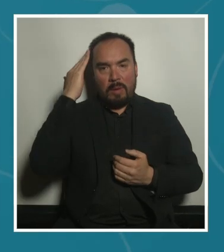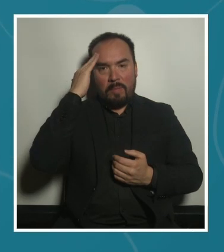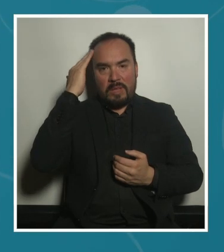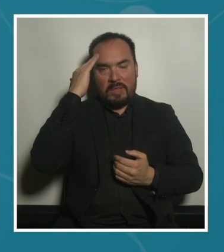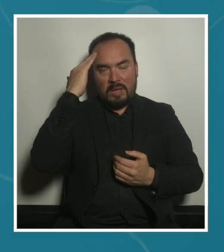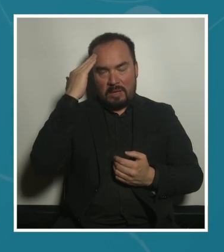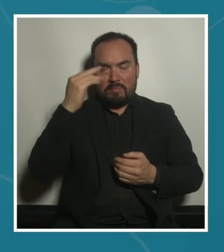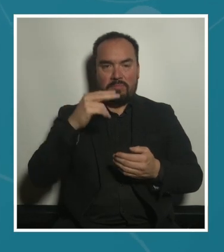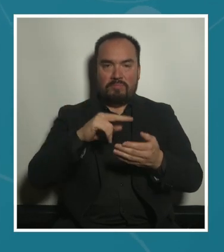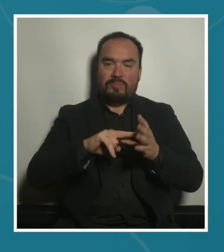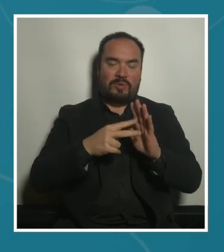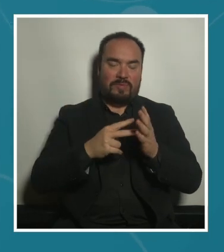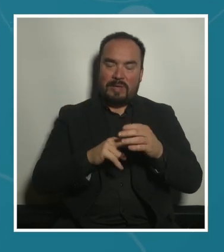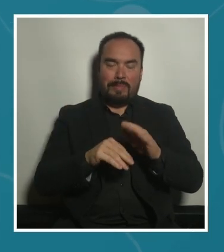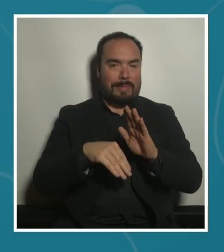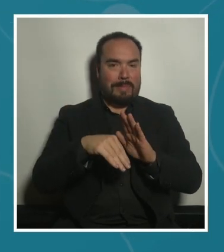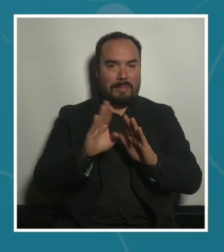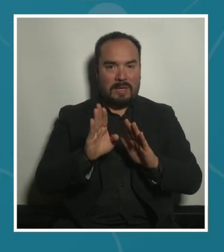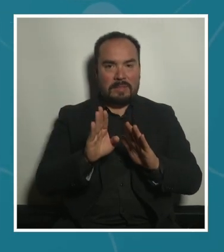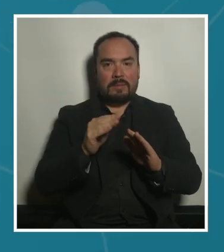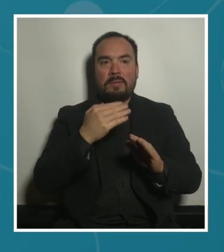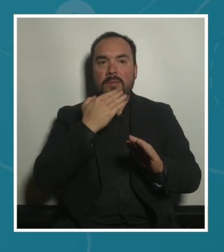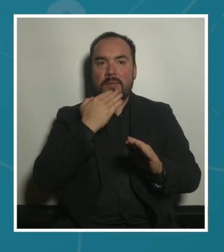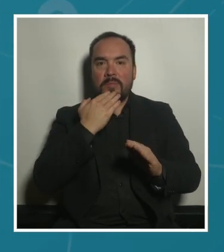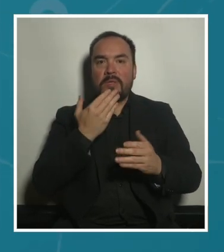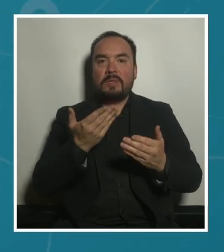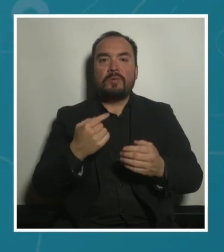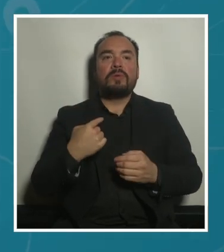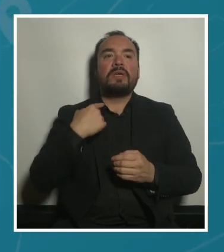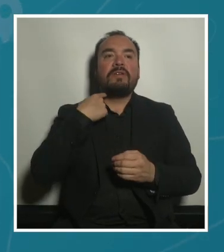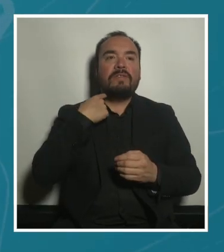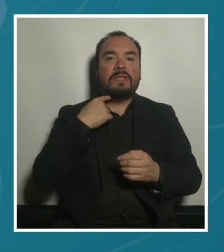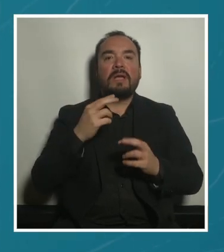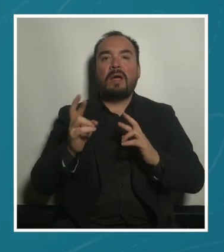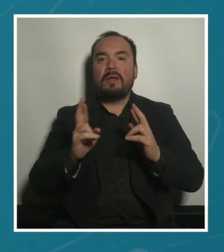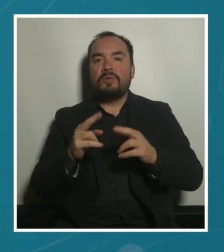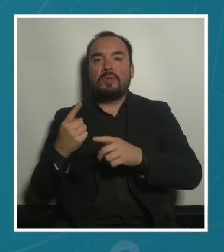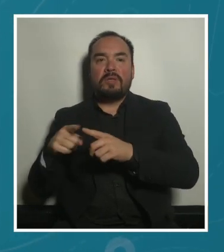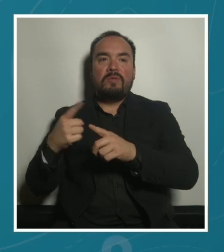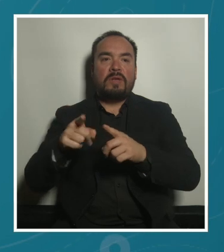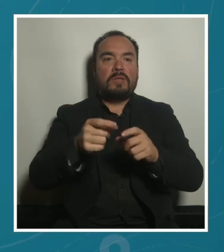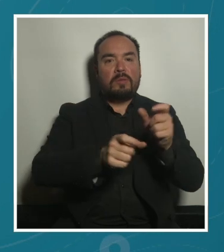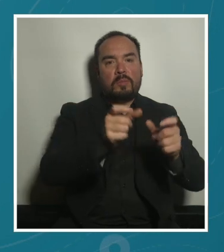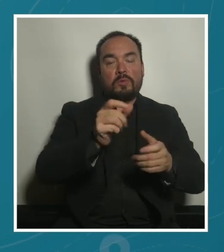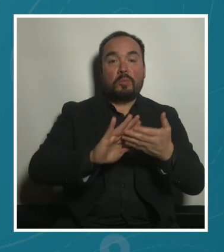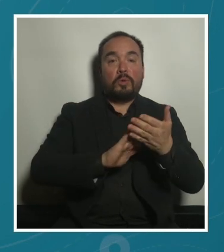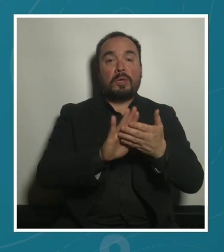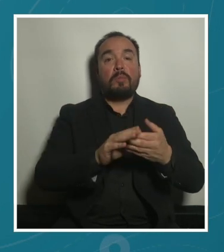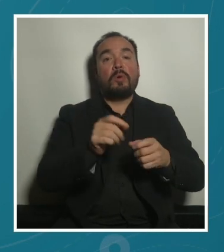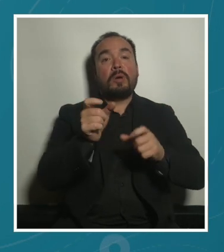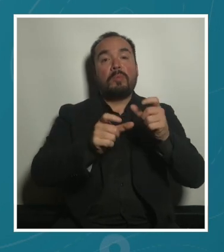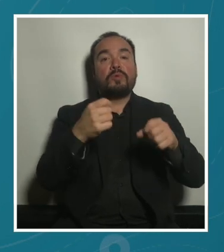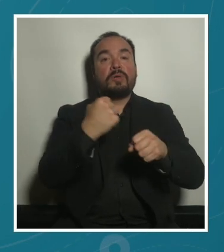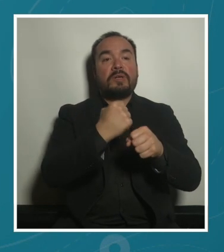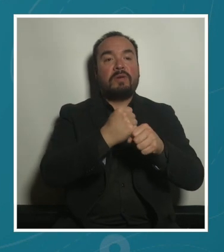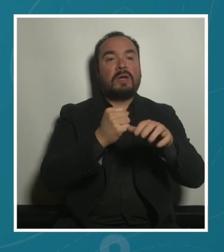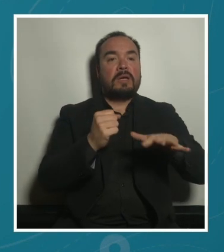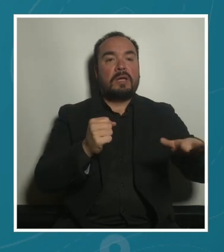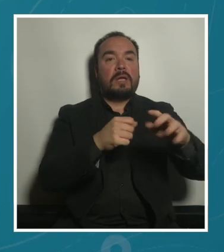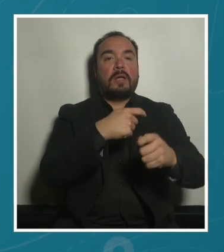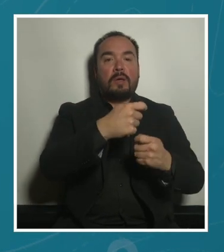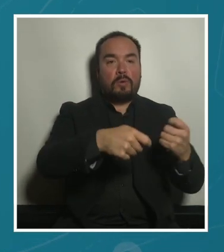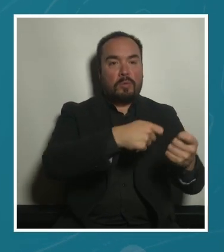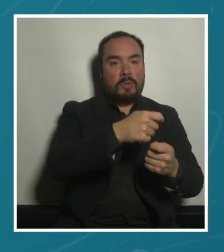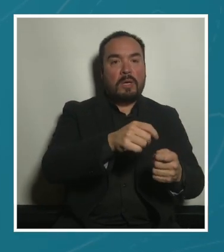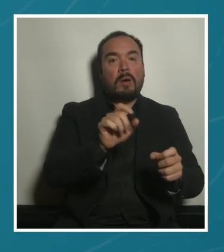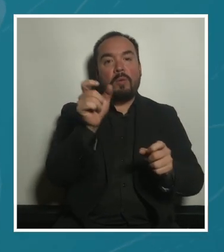manera transversal a las diferentes posiciones en relación a los cuidados. Trabajadoras en el sector económico de cuidados, cuidadoras